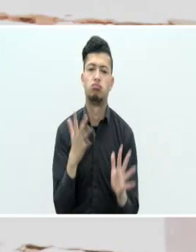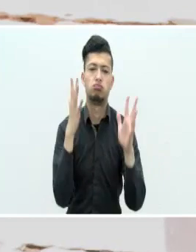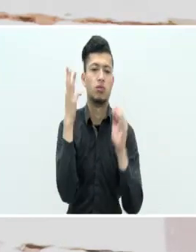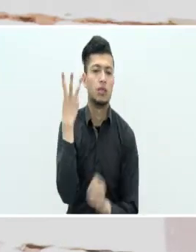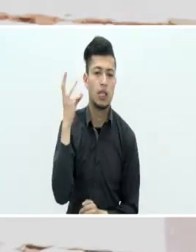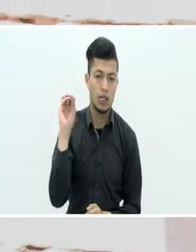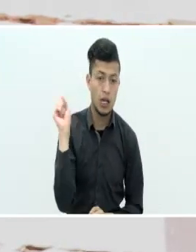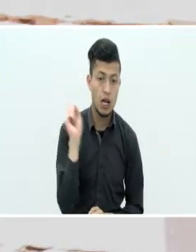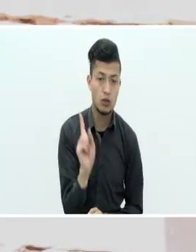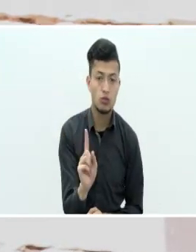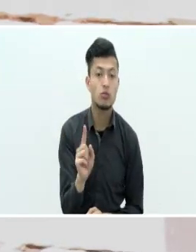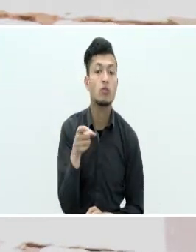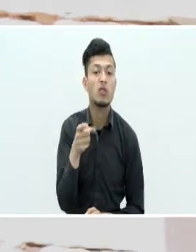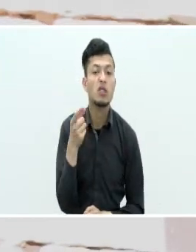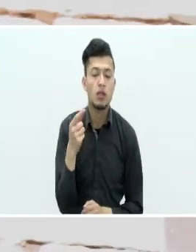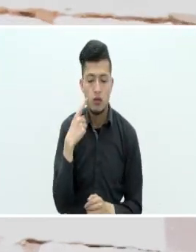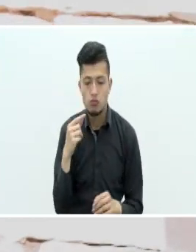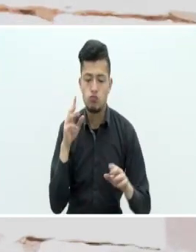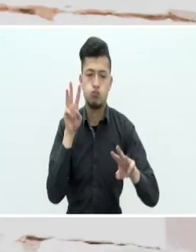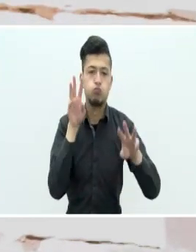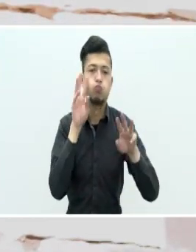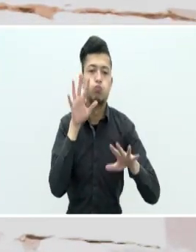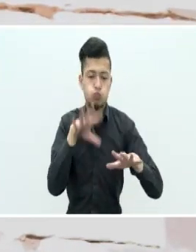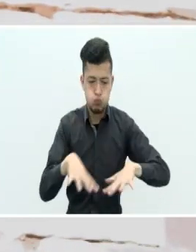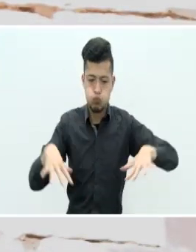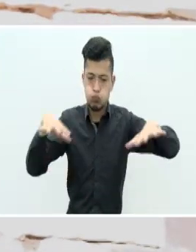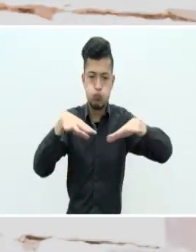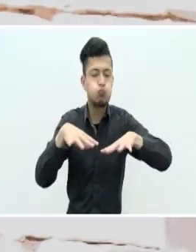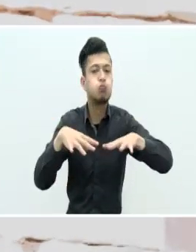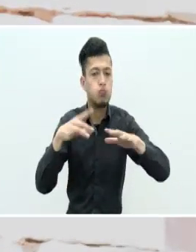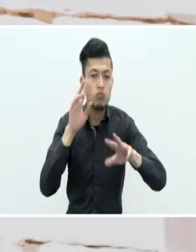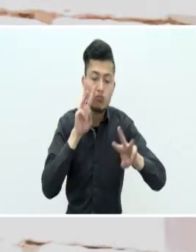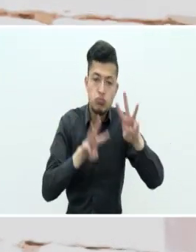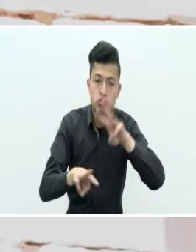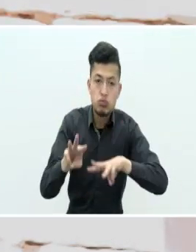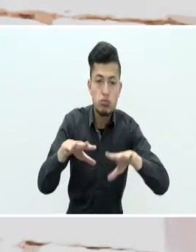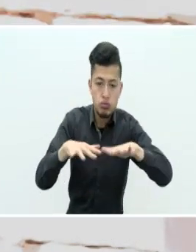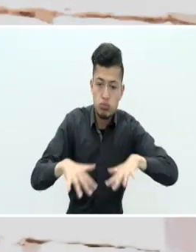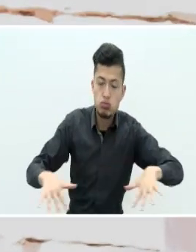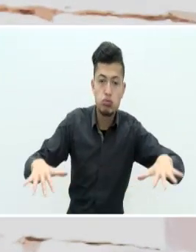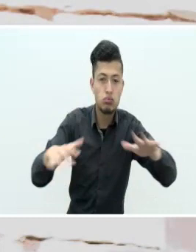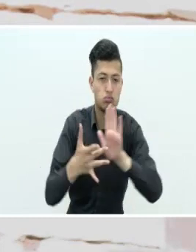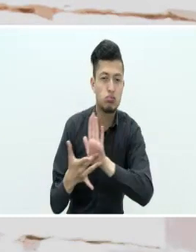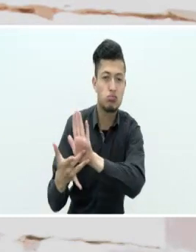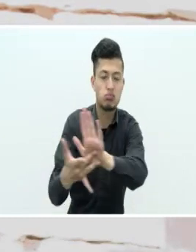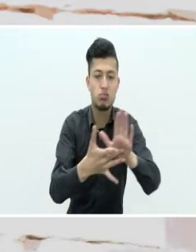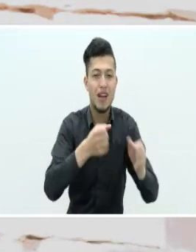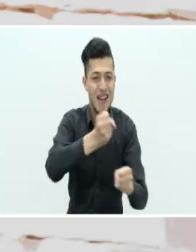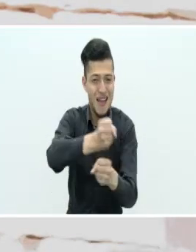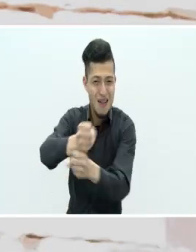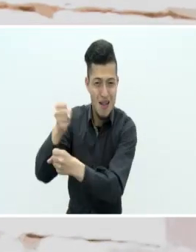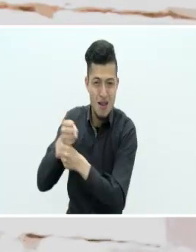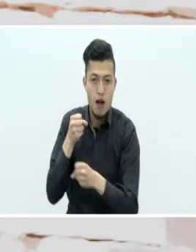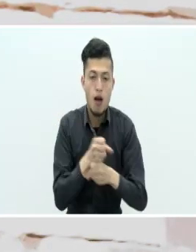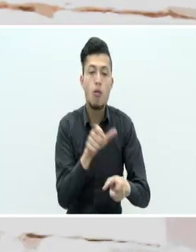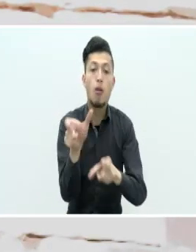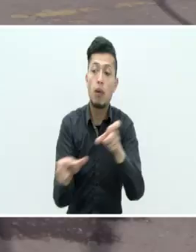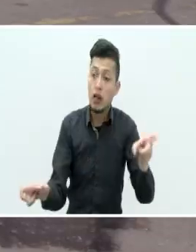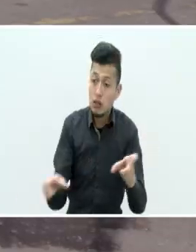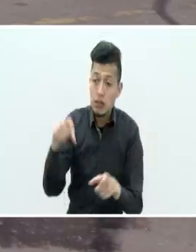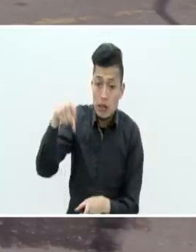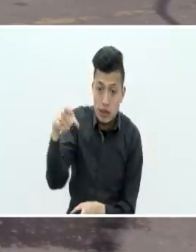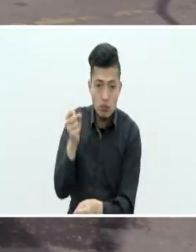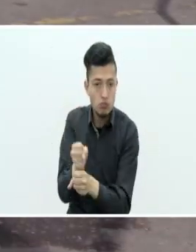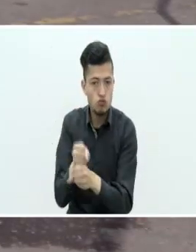segunda edición de Expo Empleo, una gran jornada nacional en la que dispuso de más de 25 mil vacantes para todos los colombianos.